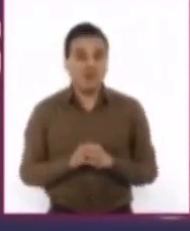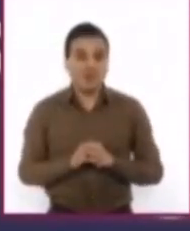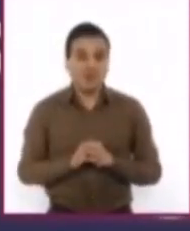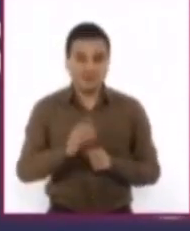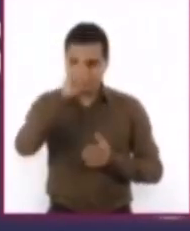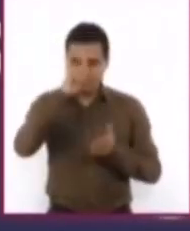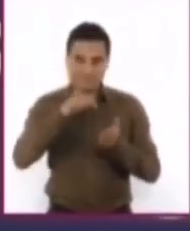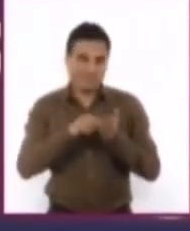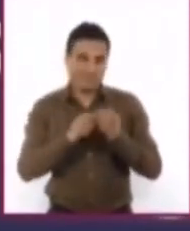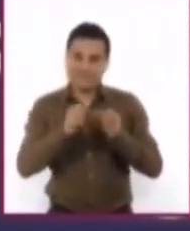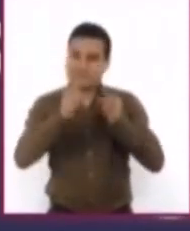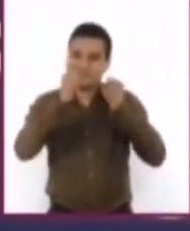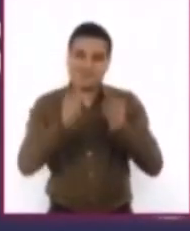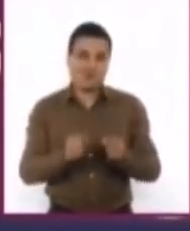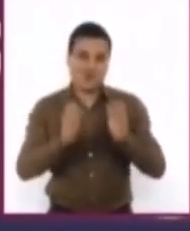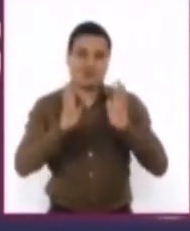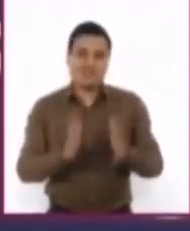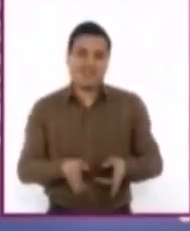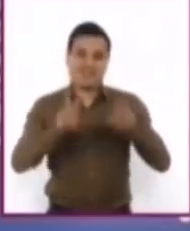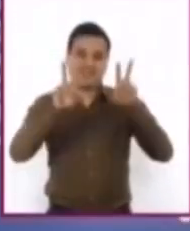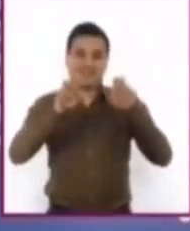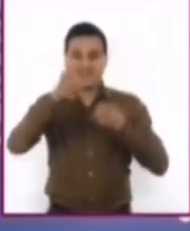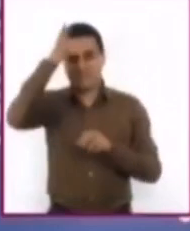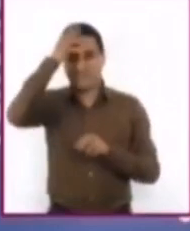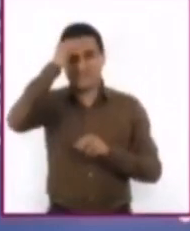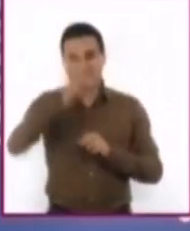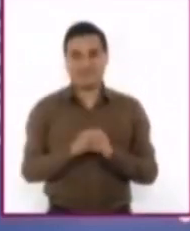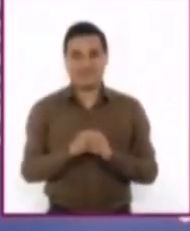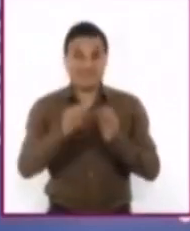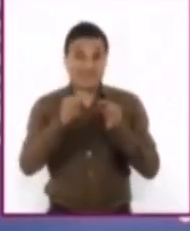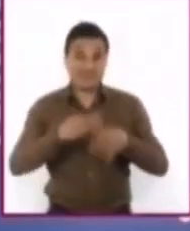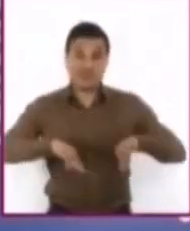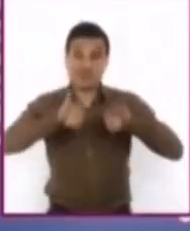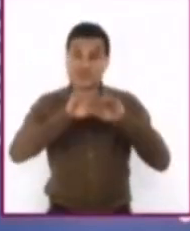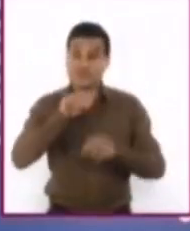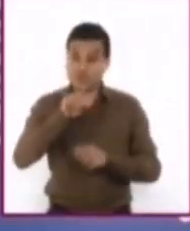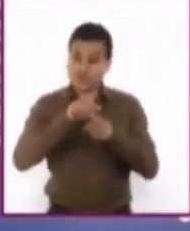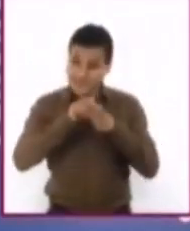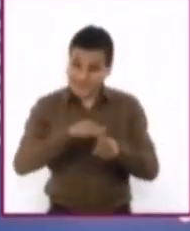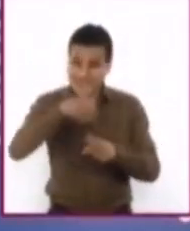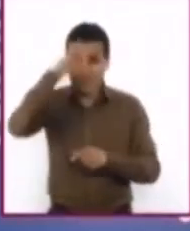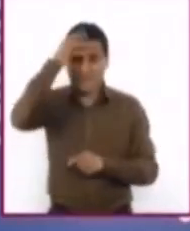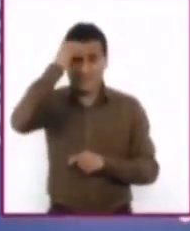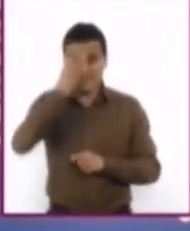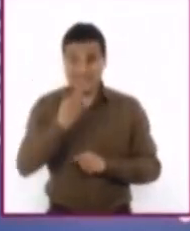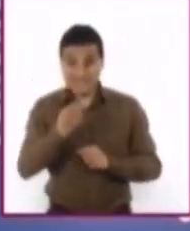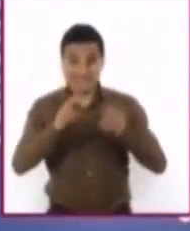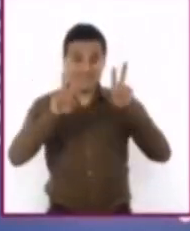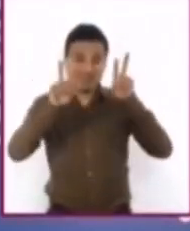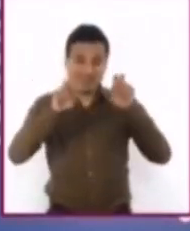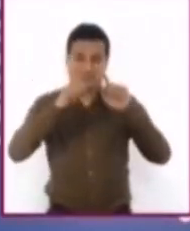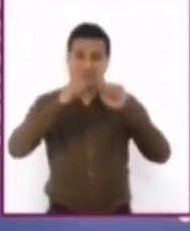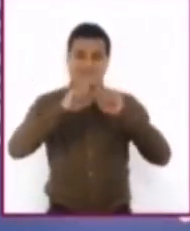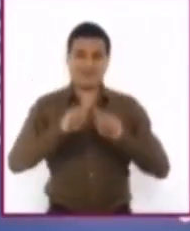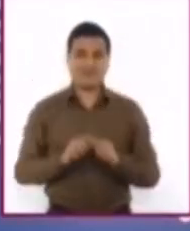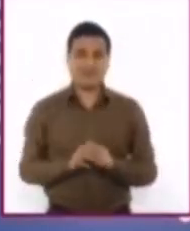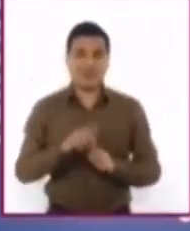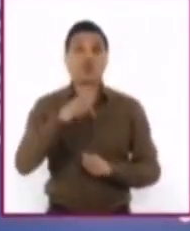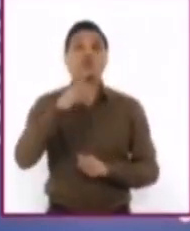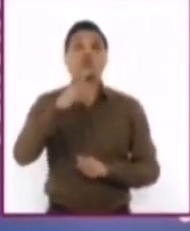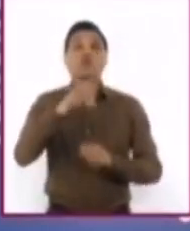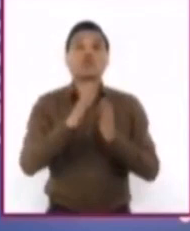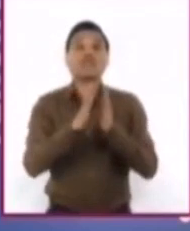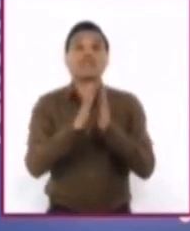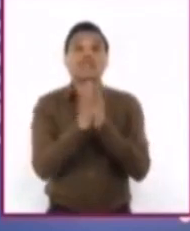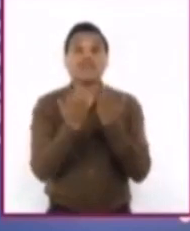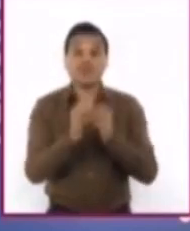todas hemos aprendido más sobre el tema. Es importante que para seguir aprendiendo de este y otros temas, ubiquen en sus libros